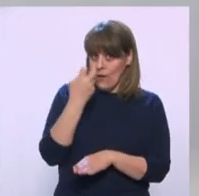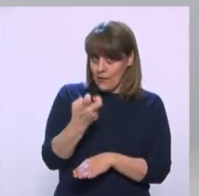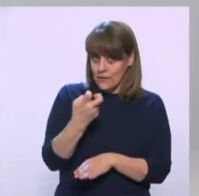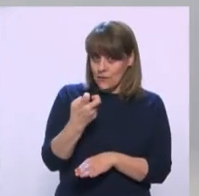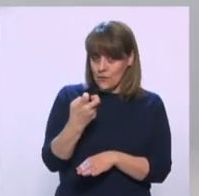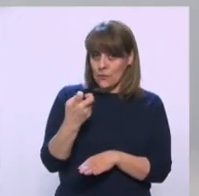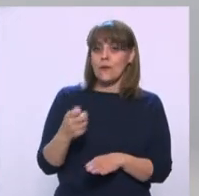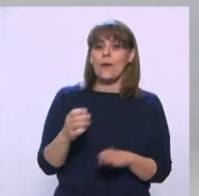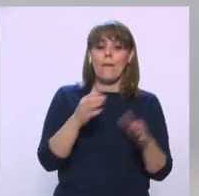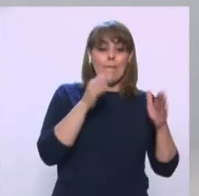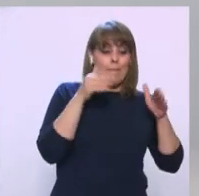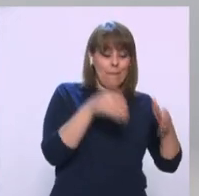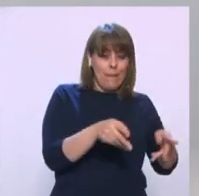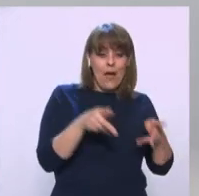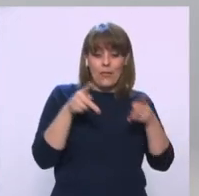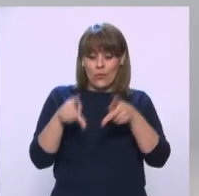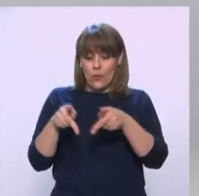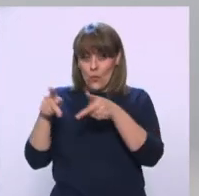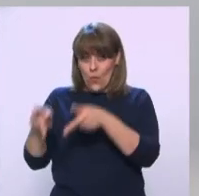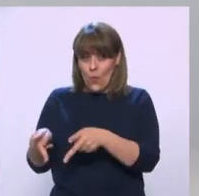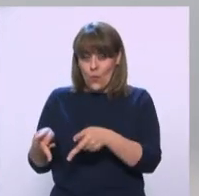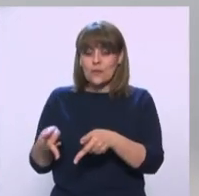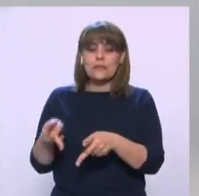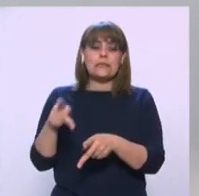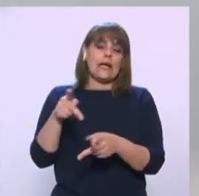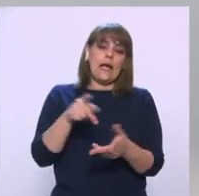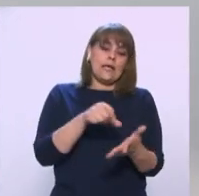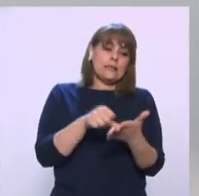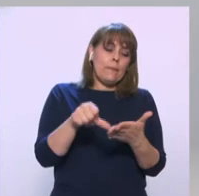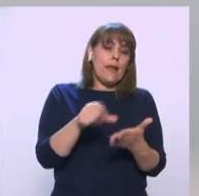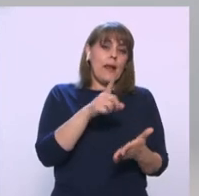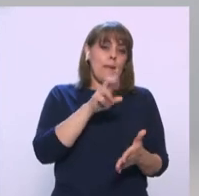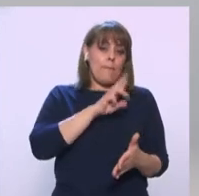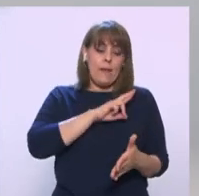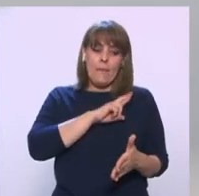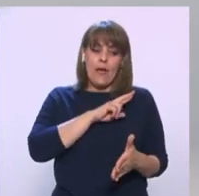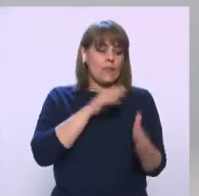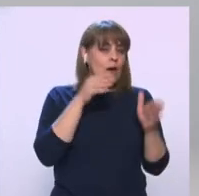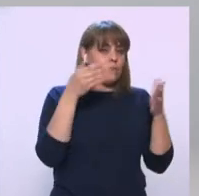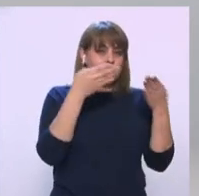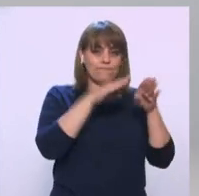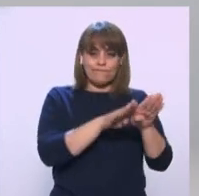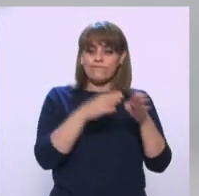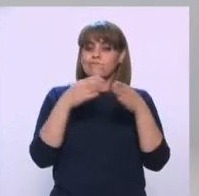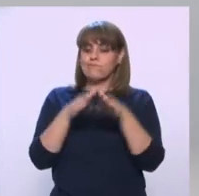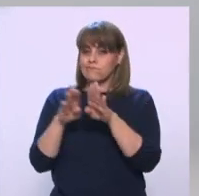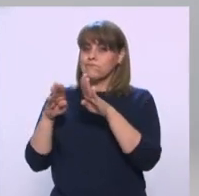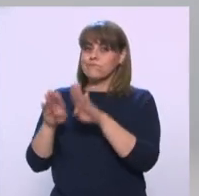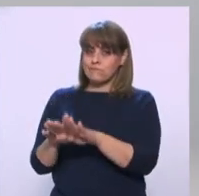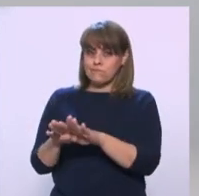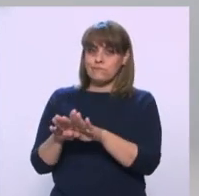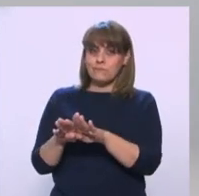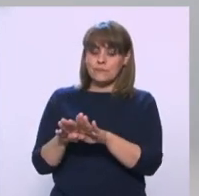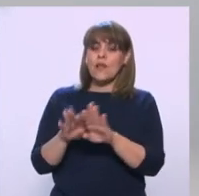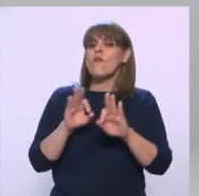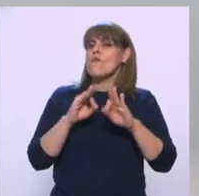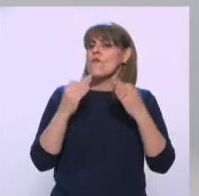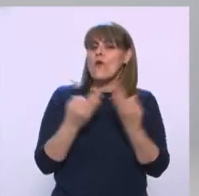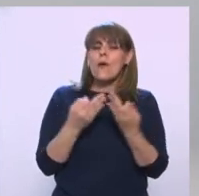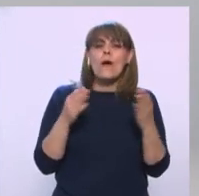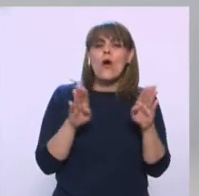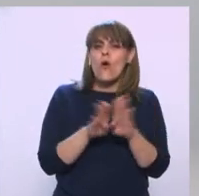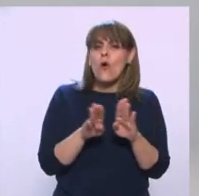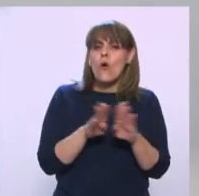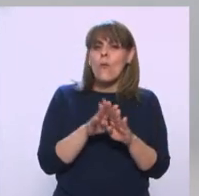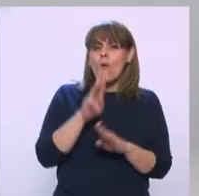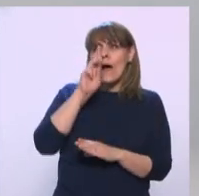civiles y nuestros panteones privados estarán cerrados, que la forma de